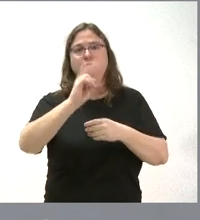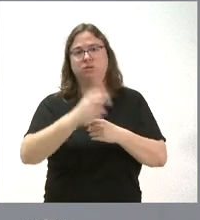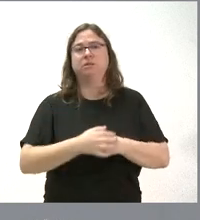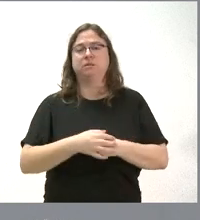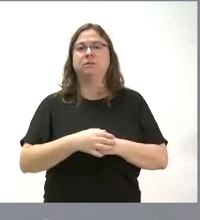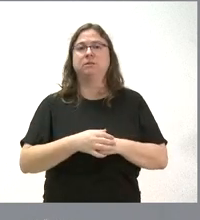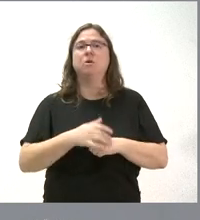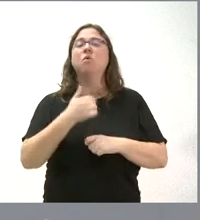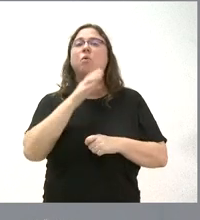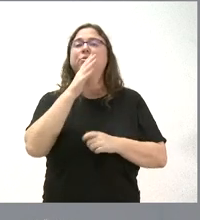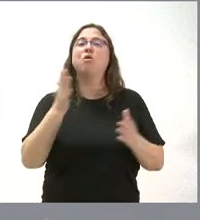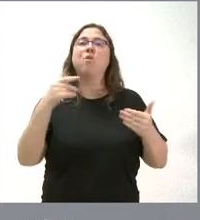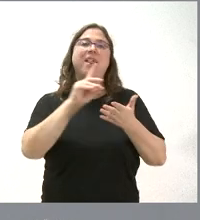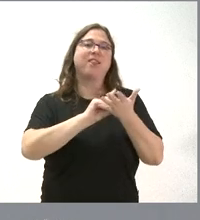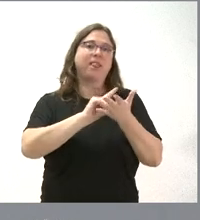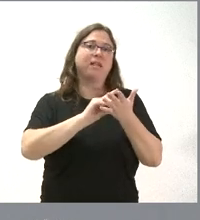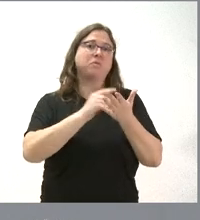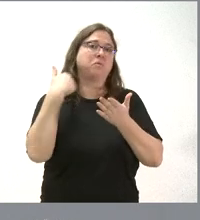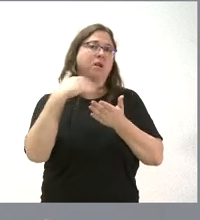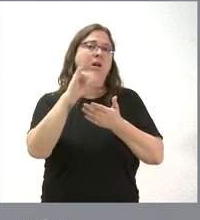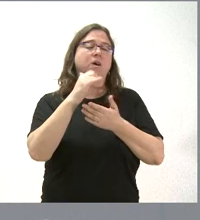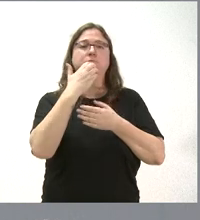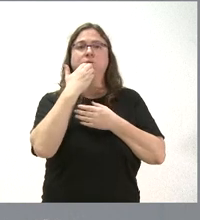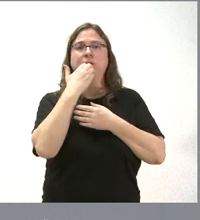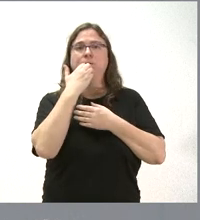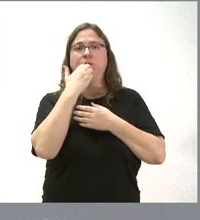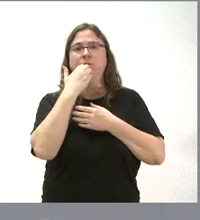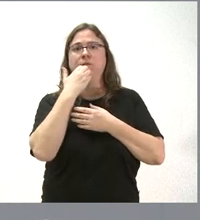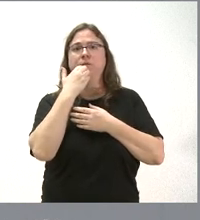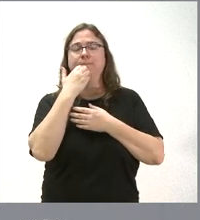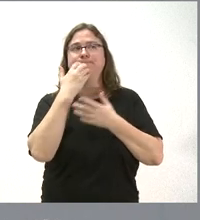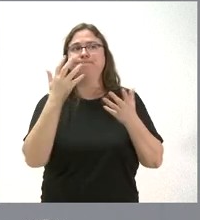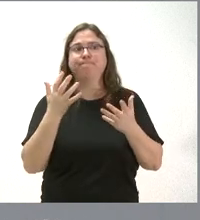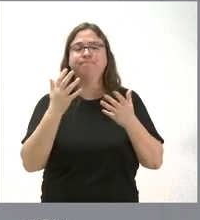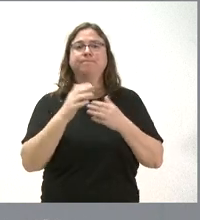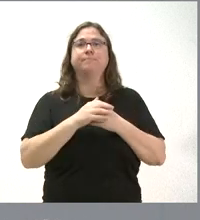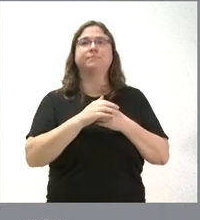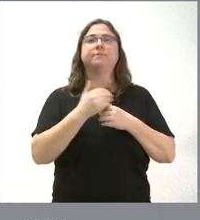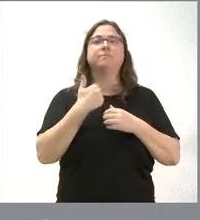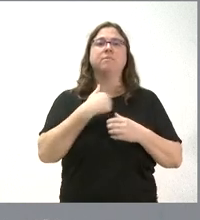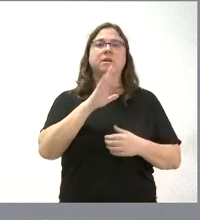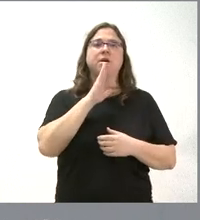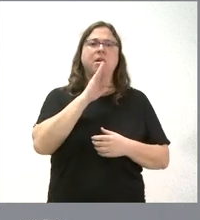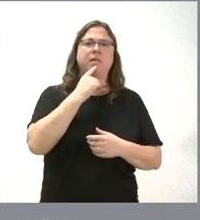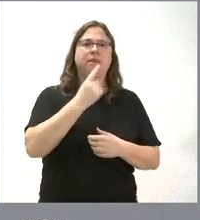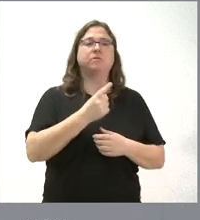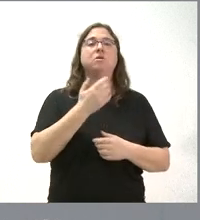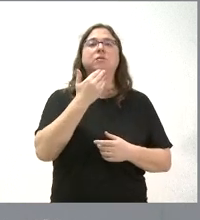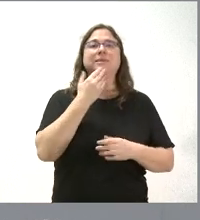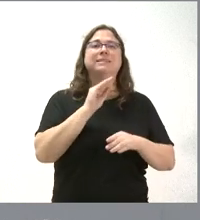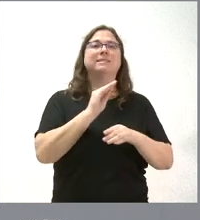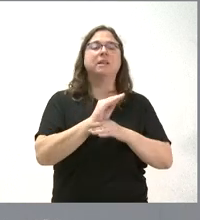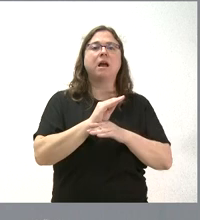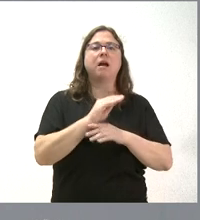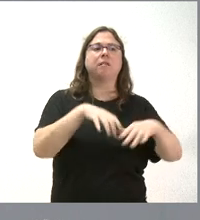no tenemos datos que hemos tenido en otras ocasiones como el que ya hemos comentado en alguna ocasión, cuáles son las entregas a